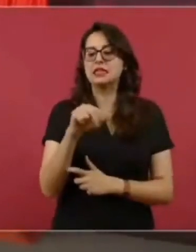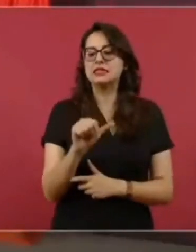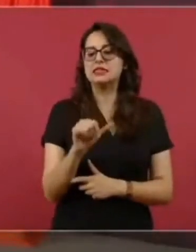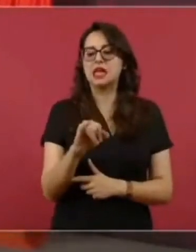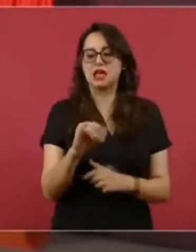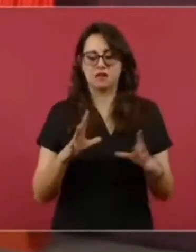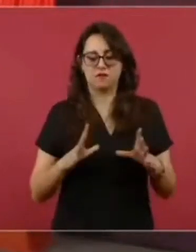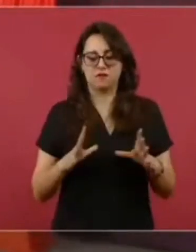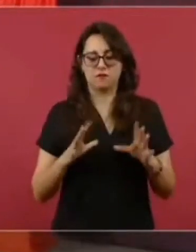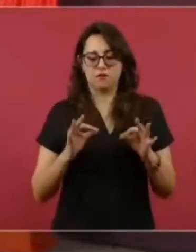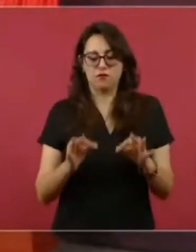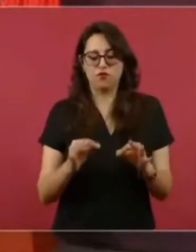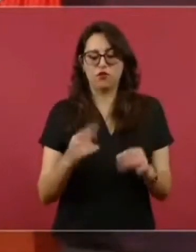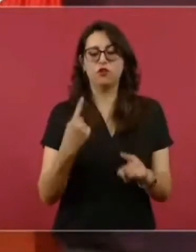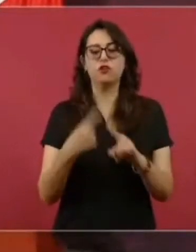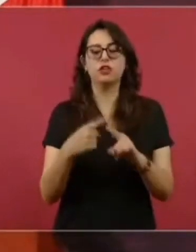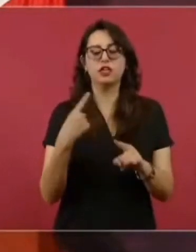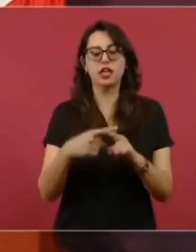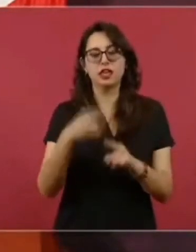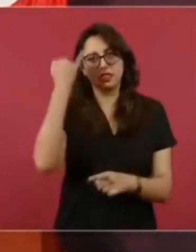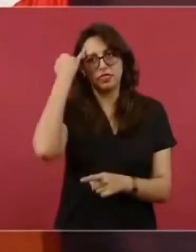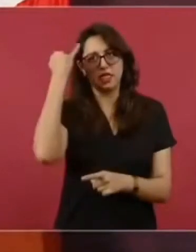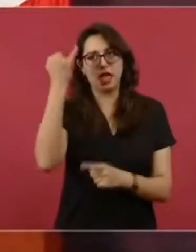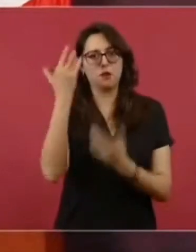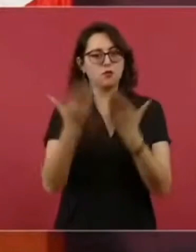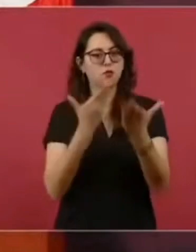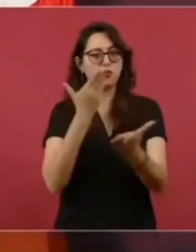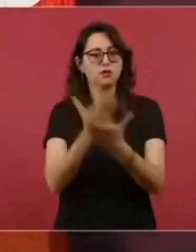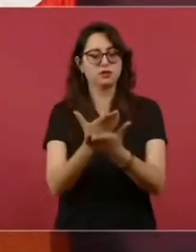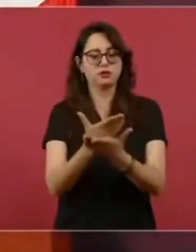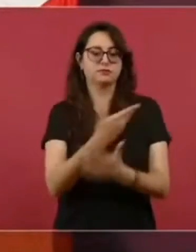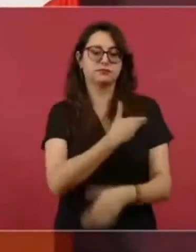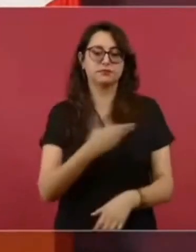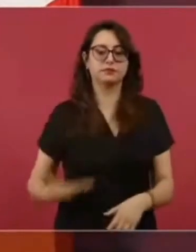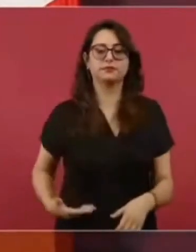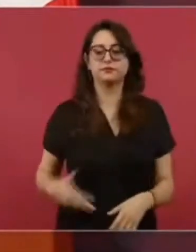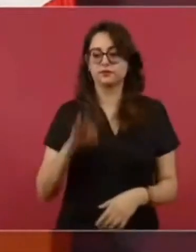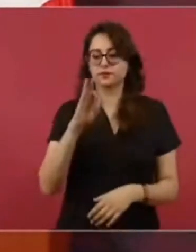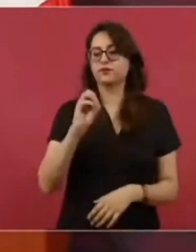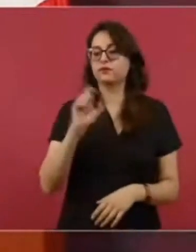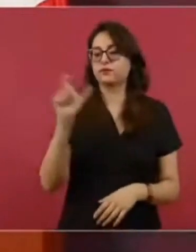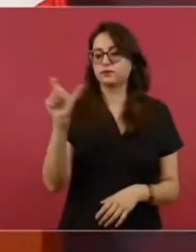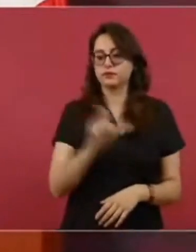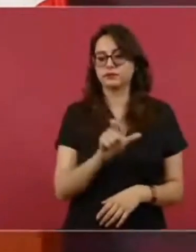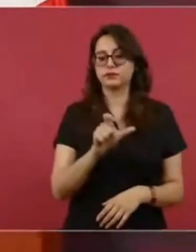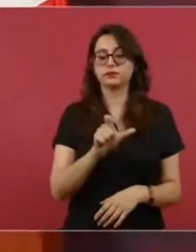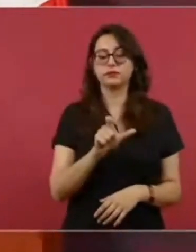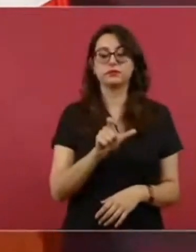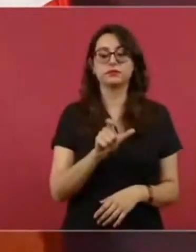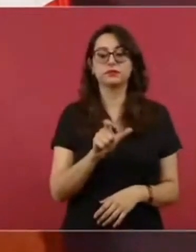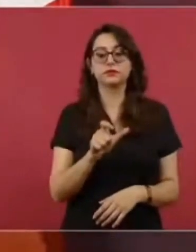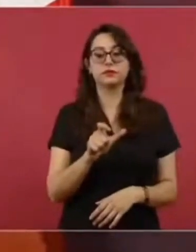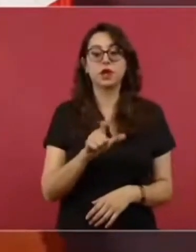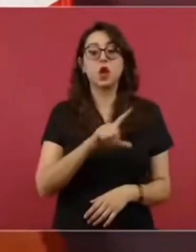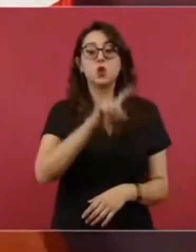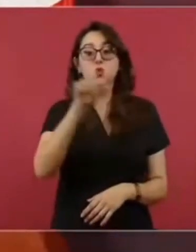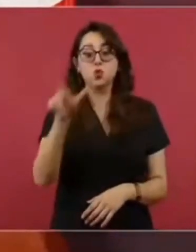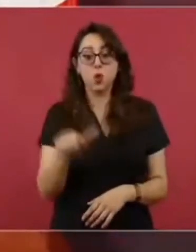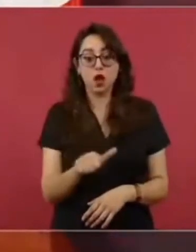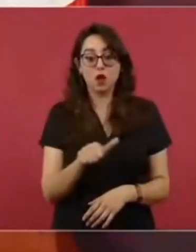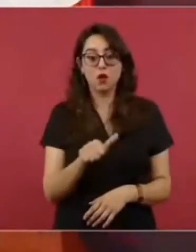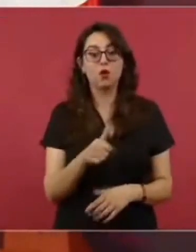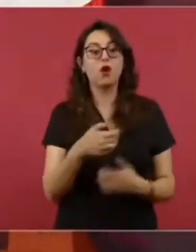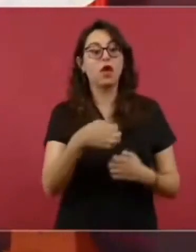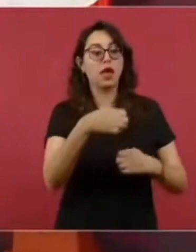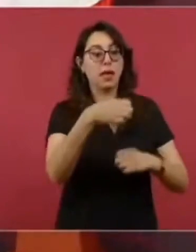el Instituto de la Transparencia, fue declarar que se reservaba la